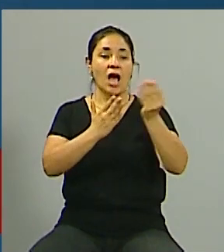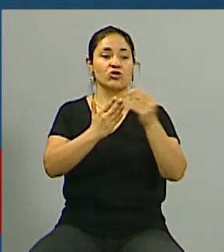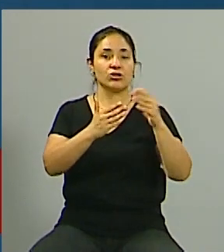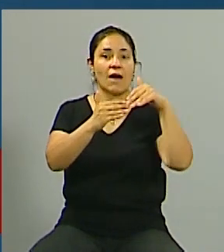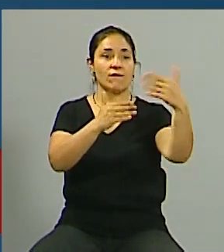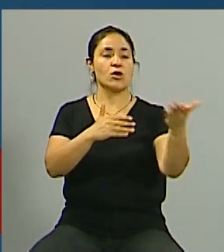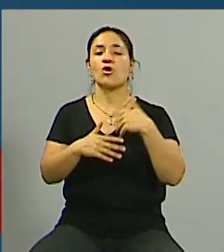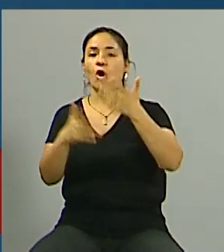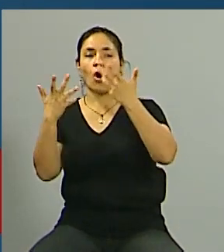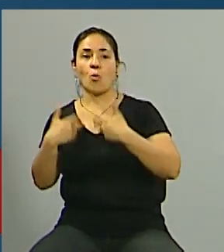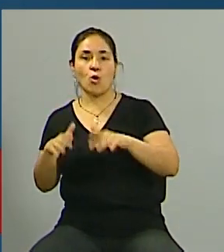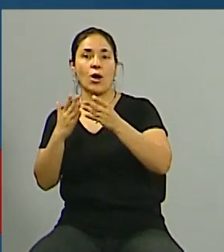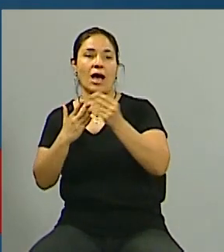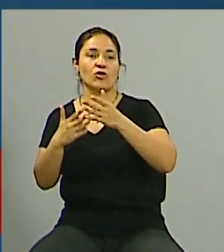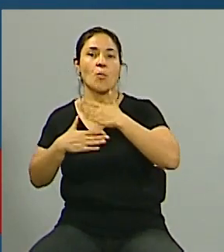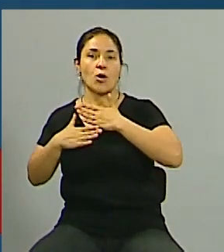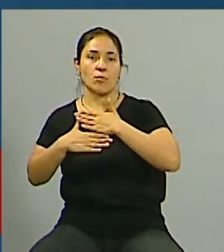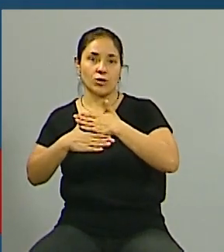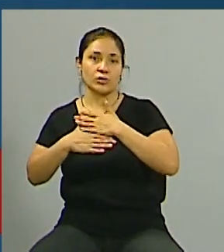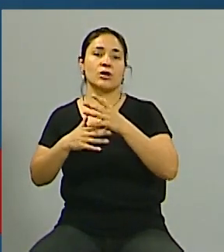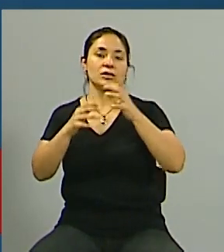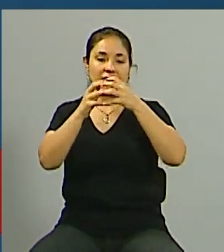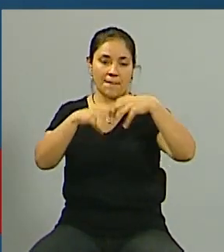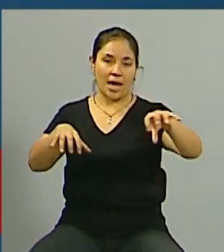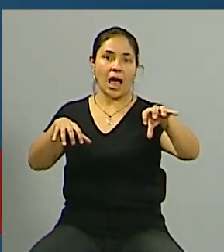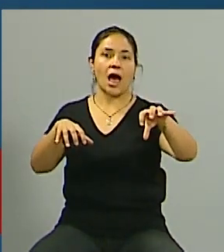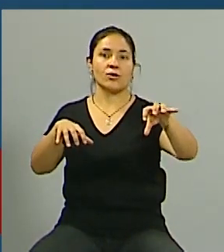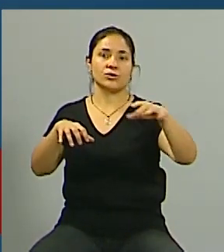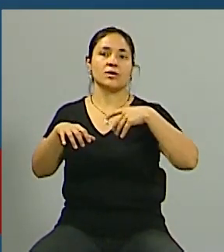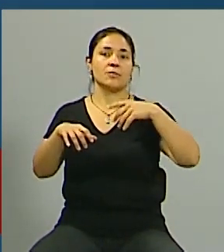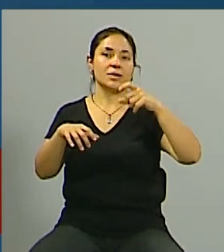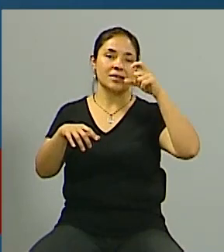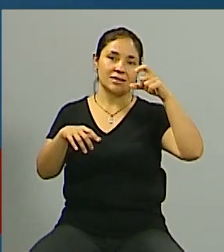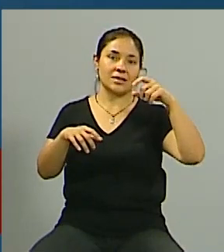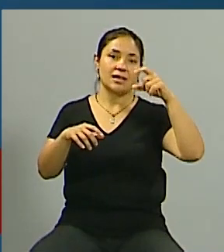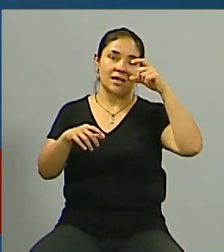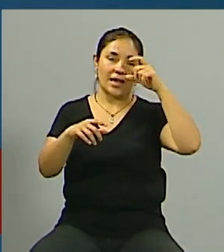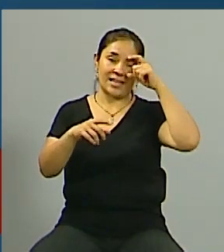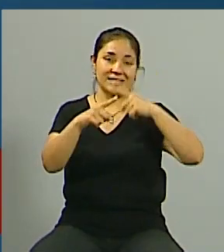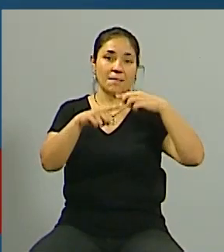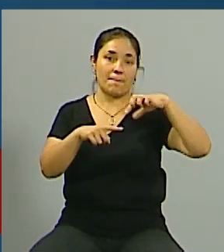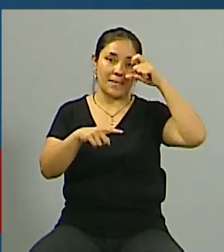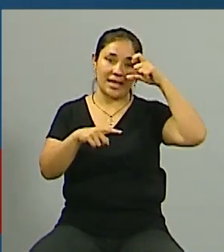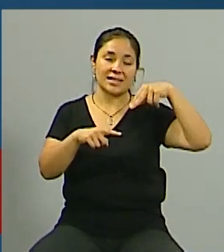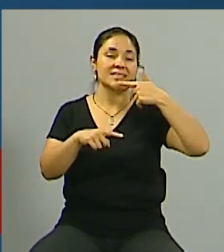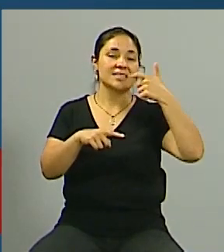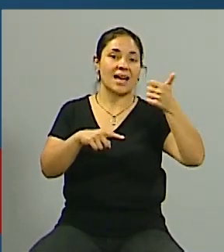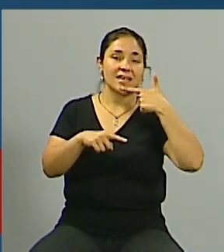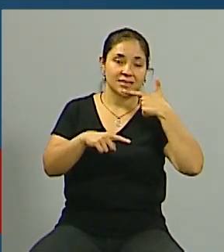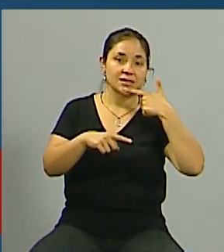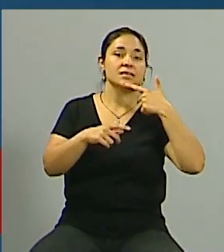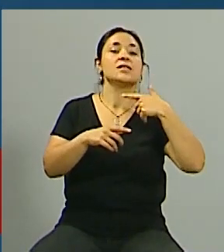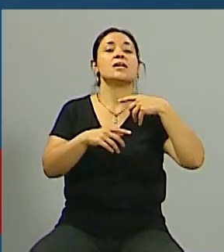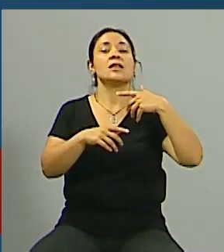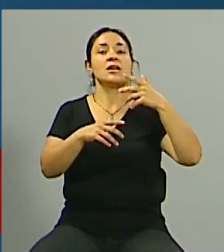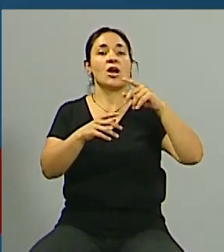u ordinarios que habitualmente nosotros los separamos y decimos como las expensas ordinarios o extraordinarias entonces muchos de los gastos